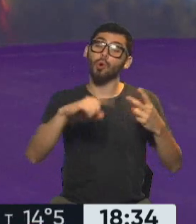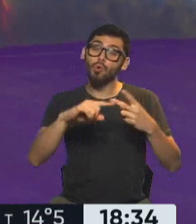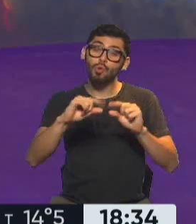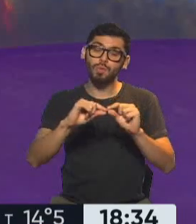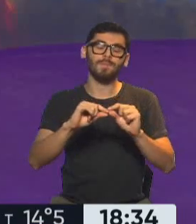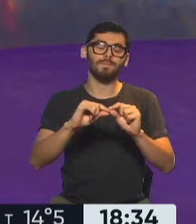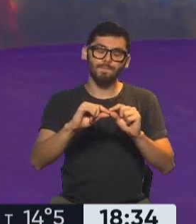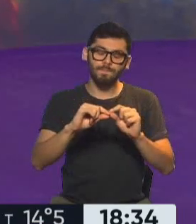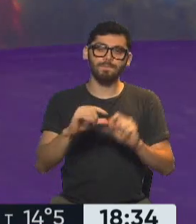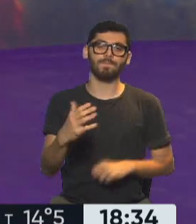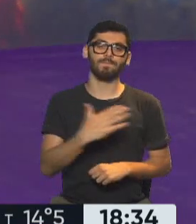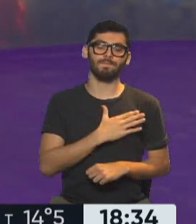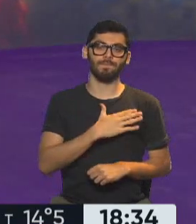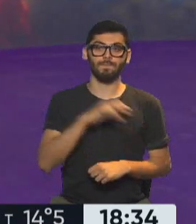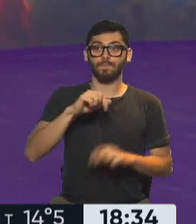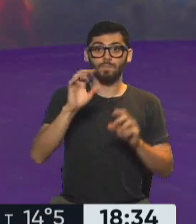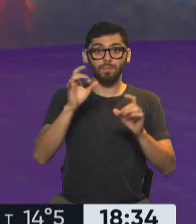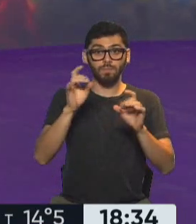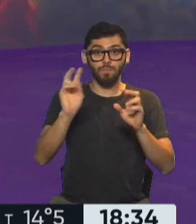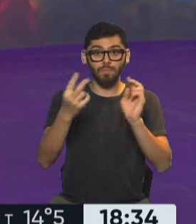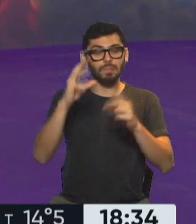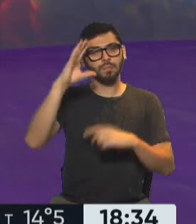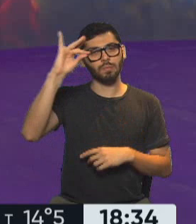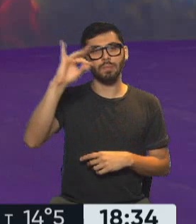que hablar, lamentablemente, de otro récord de fallecidos.